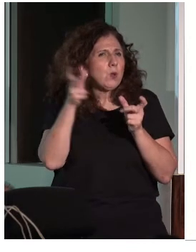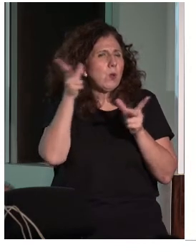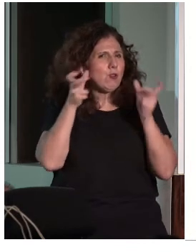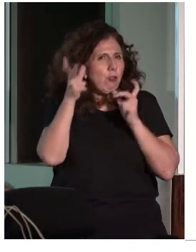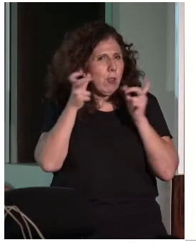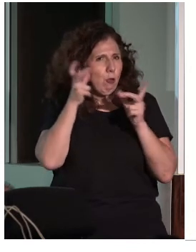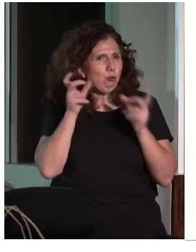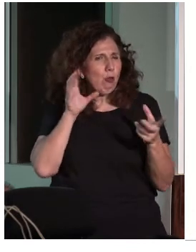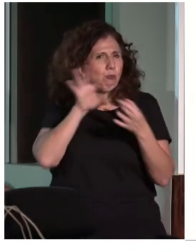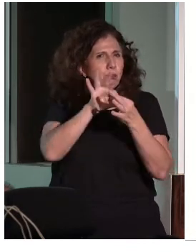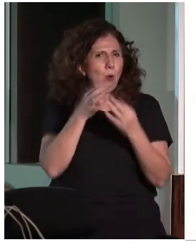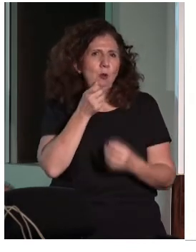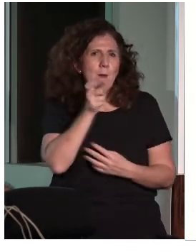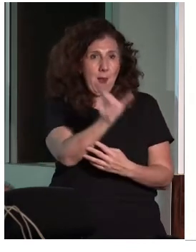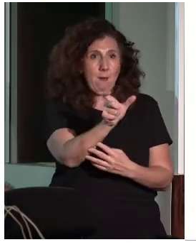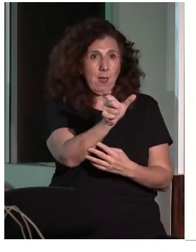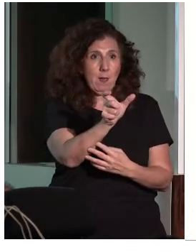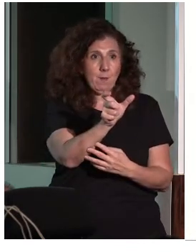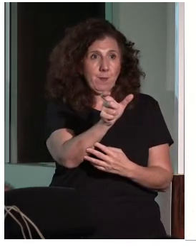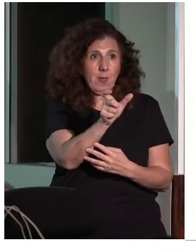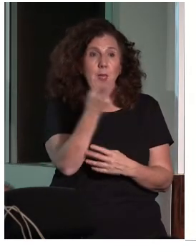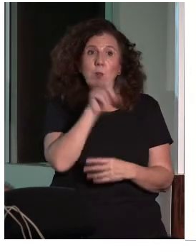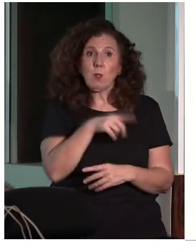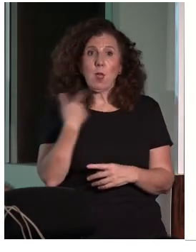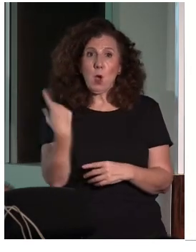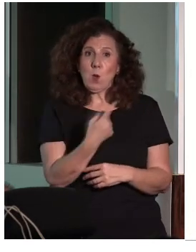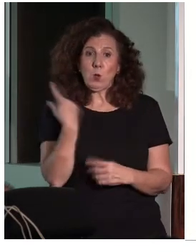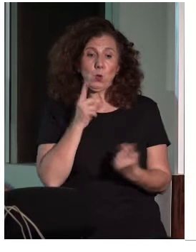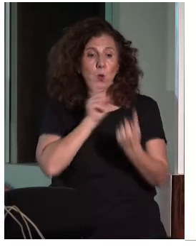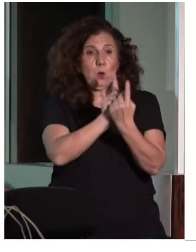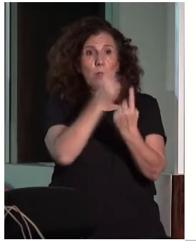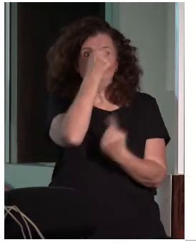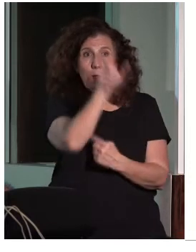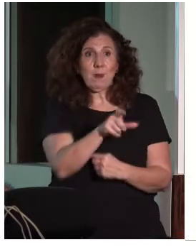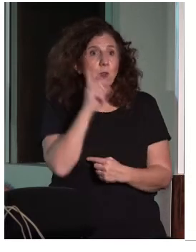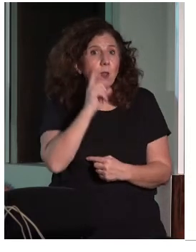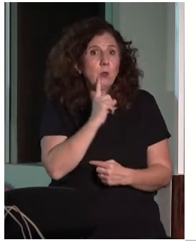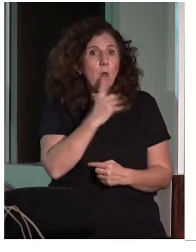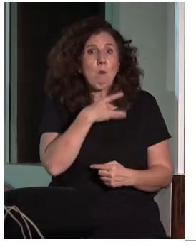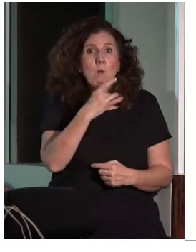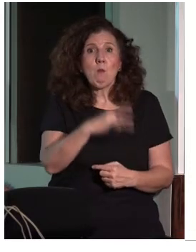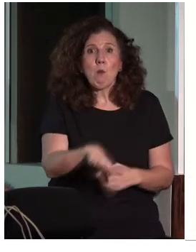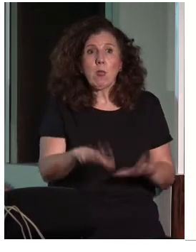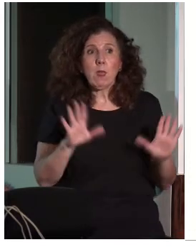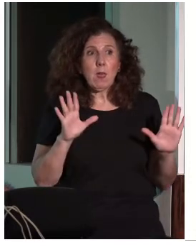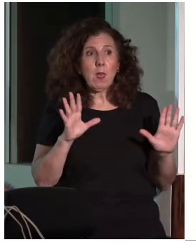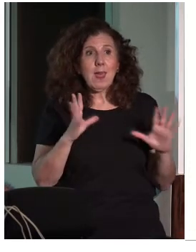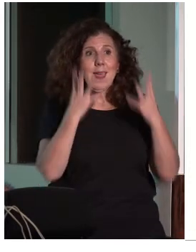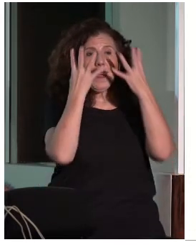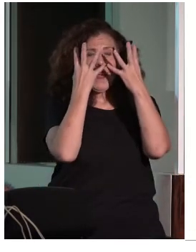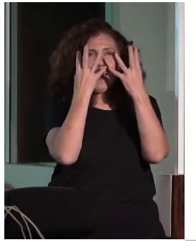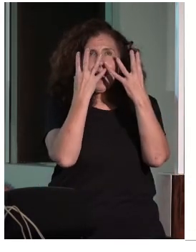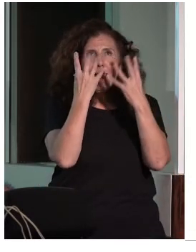Lo que quiere decir esto es que cuando nos encontremos con una persona sorda puede ser que no lleguen a entender,